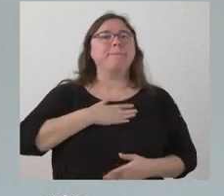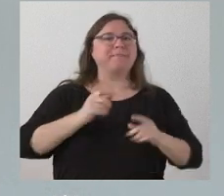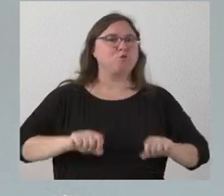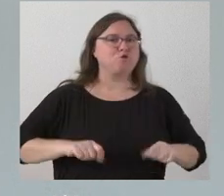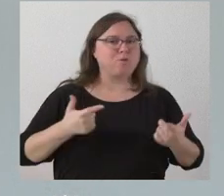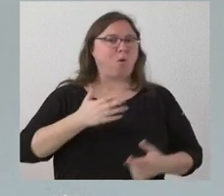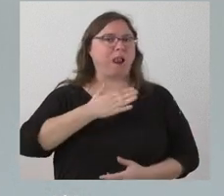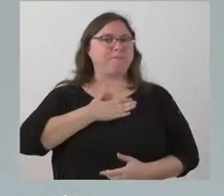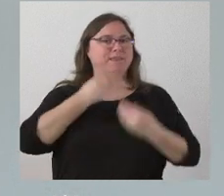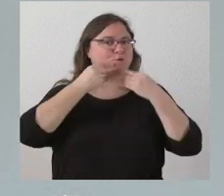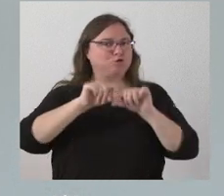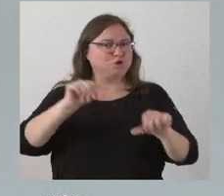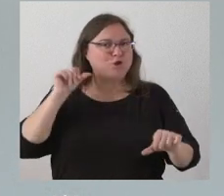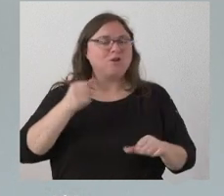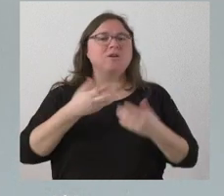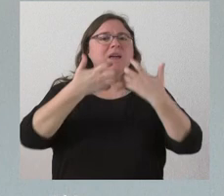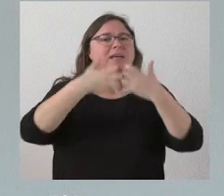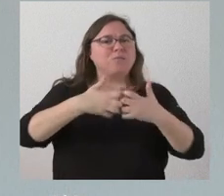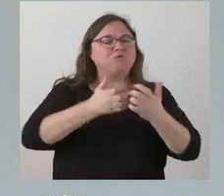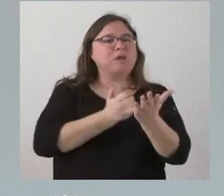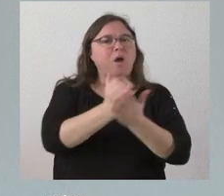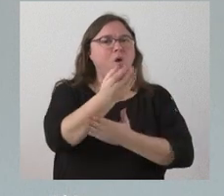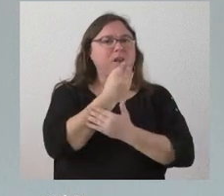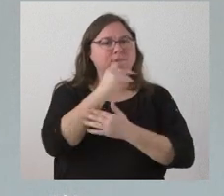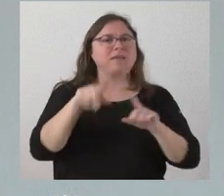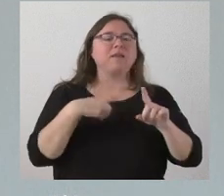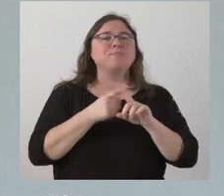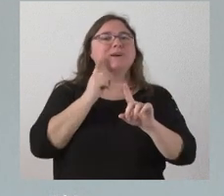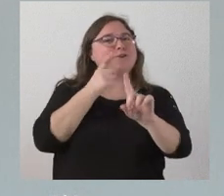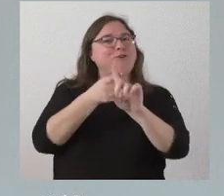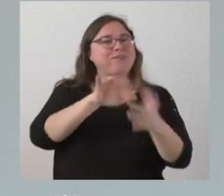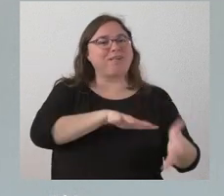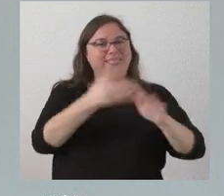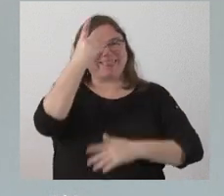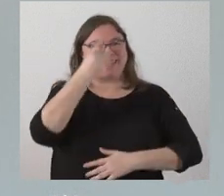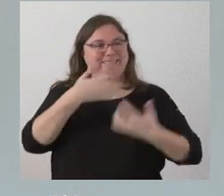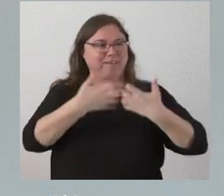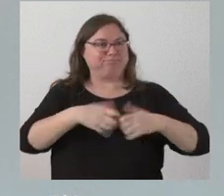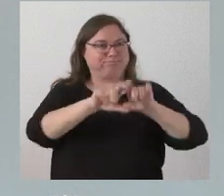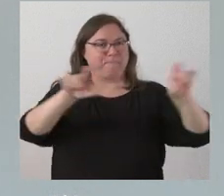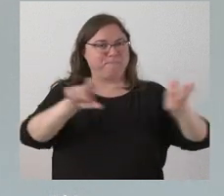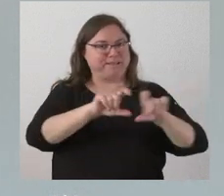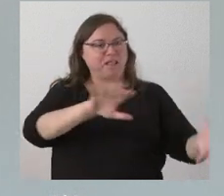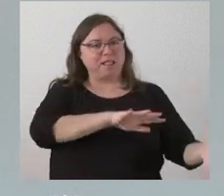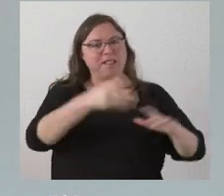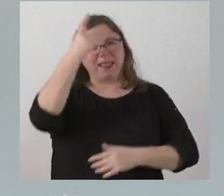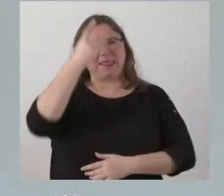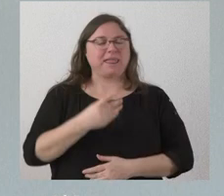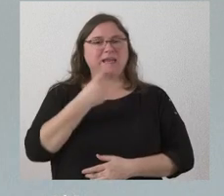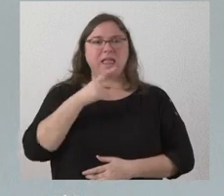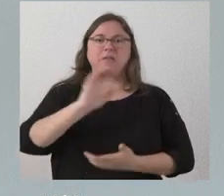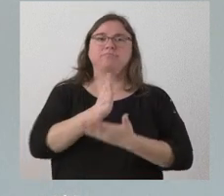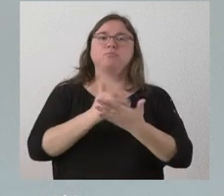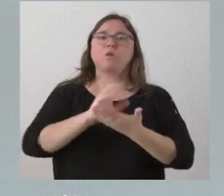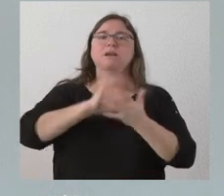nuestro patrimonio histórico, nuestra industria agroalimentaria y también el objetivo de digitalizar nuestras empresas, digitalizar Castilla y León.